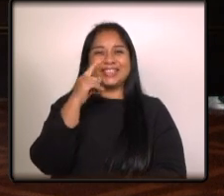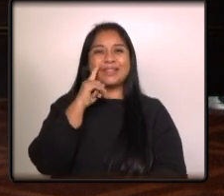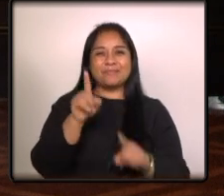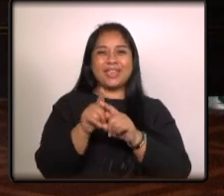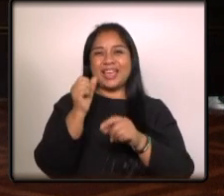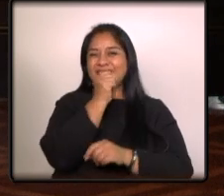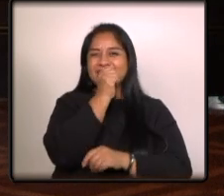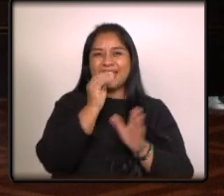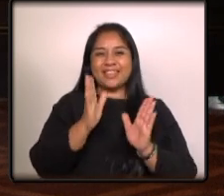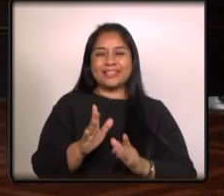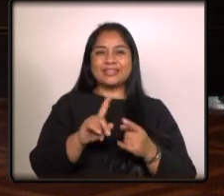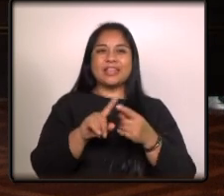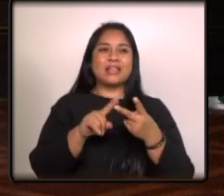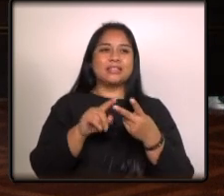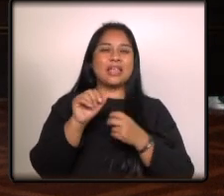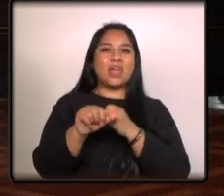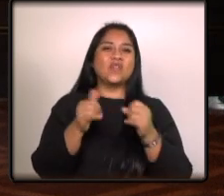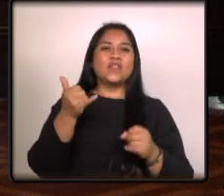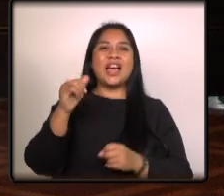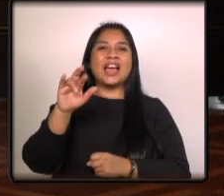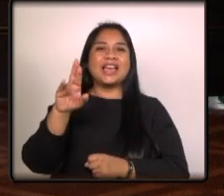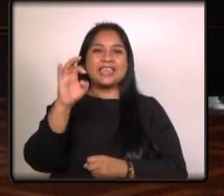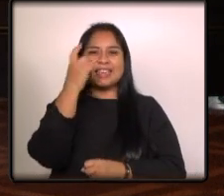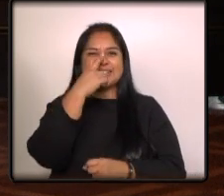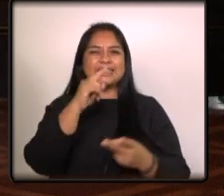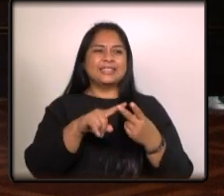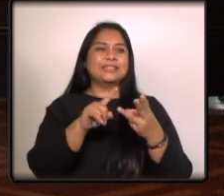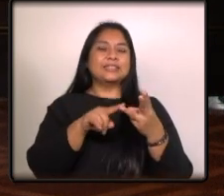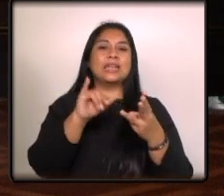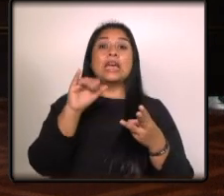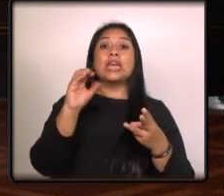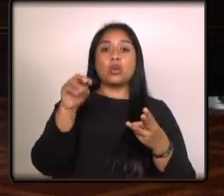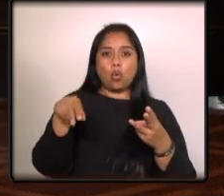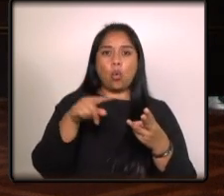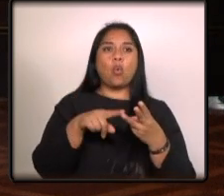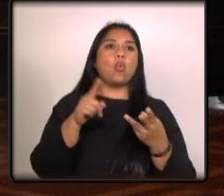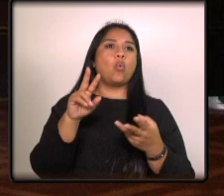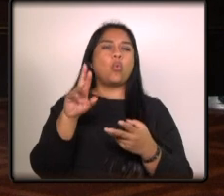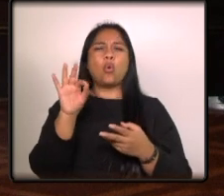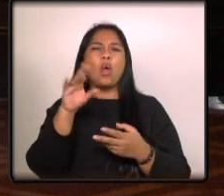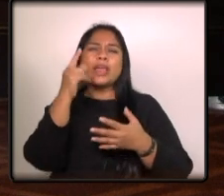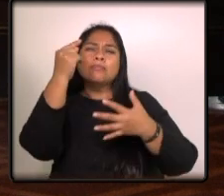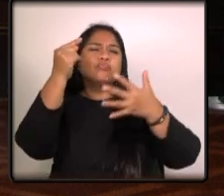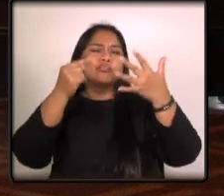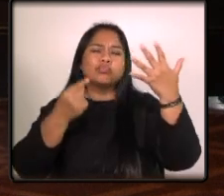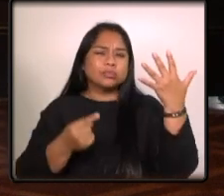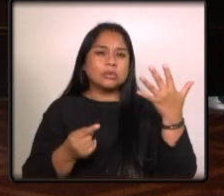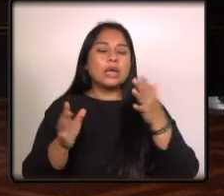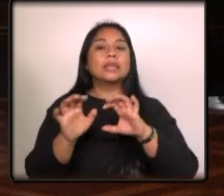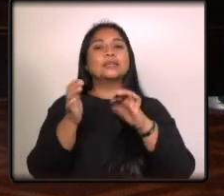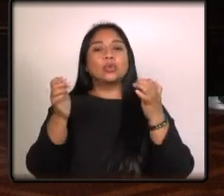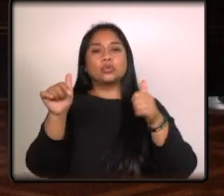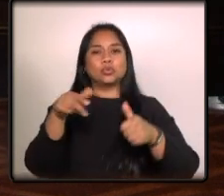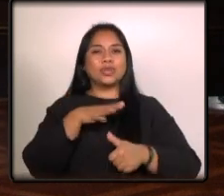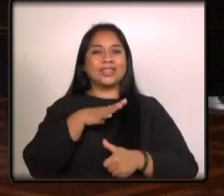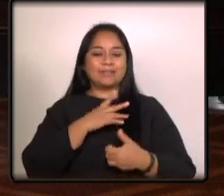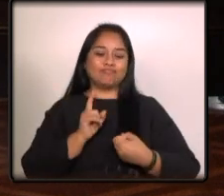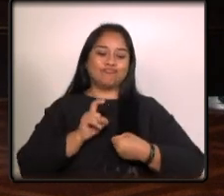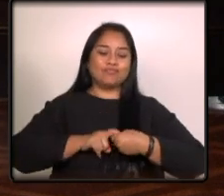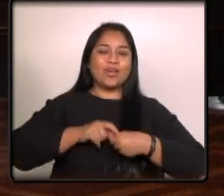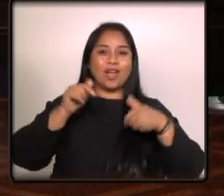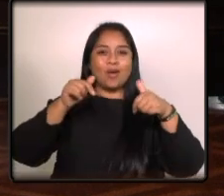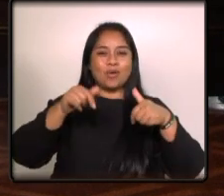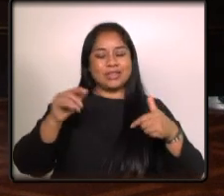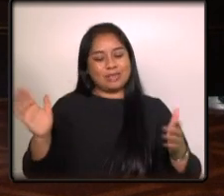los integrantes de Fade el artista Fade es parte de Icon Rolo de Icon Music entonces tengo ese tema que estamos